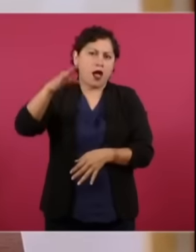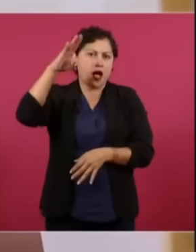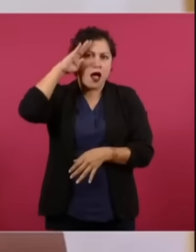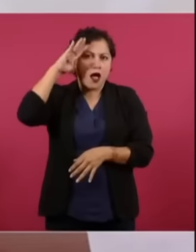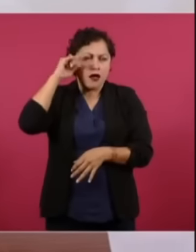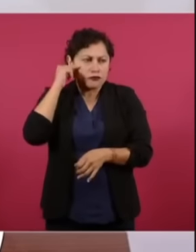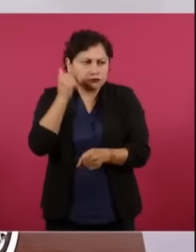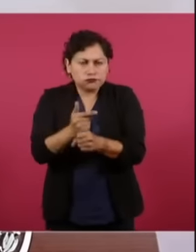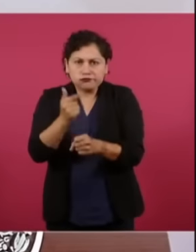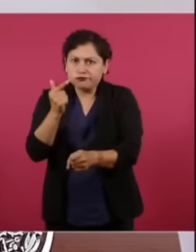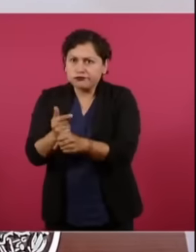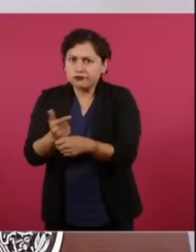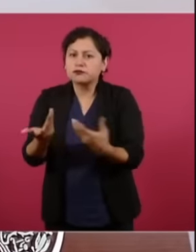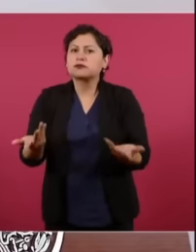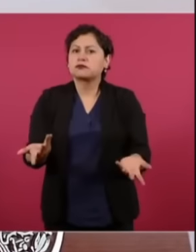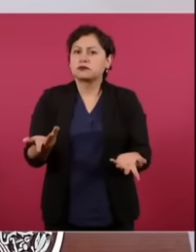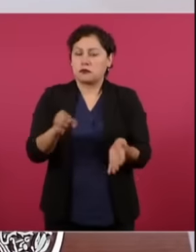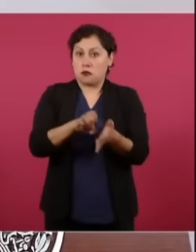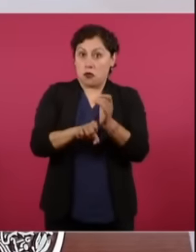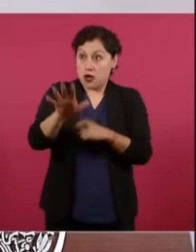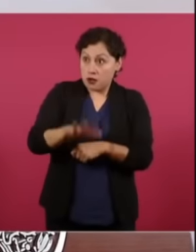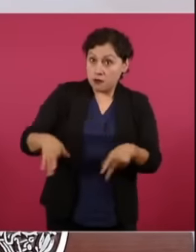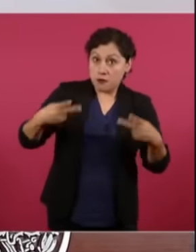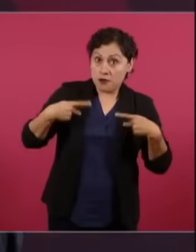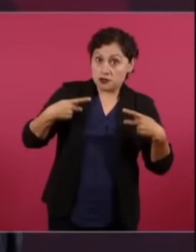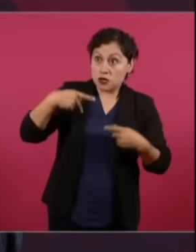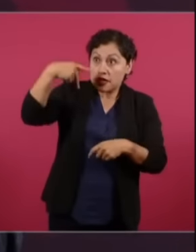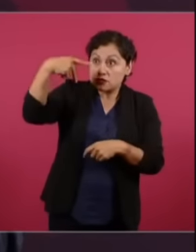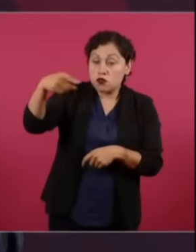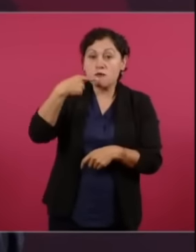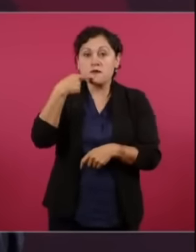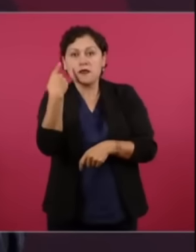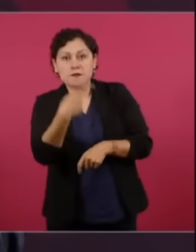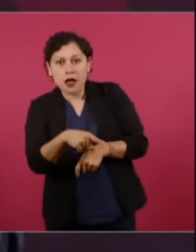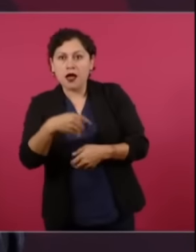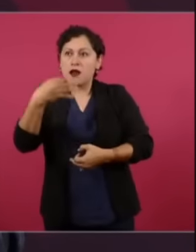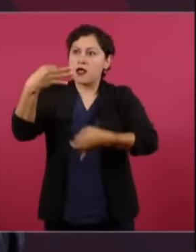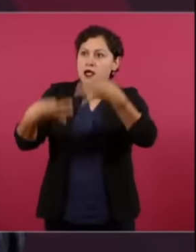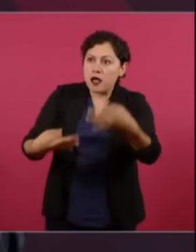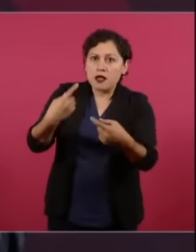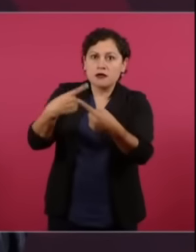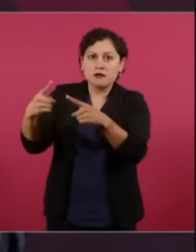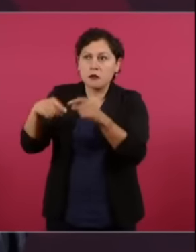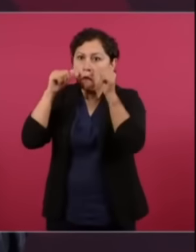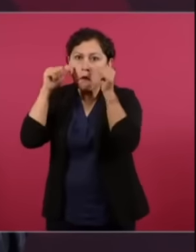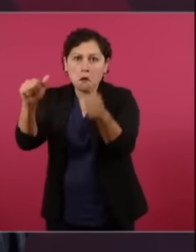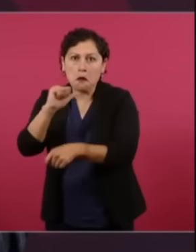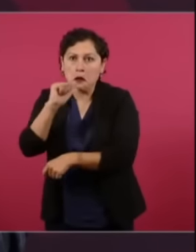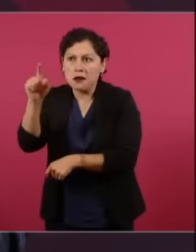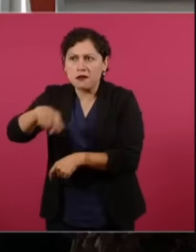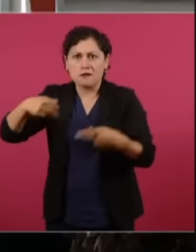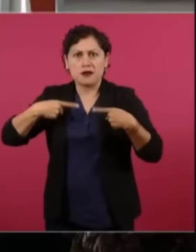a el pueblo que exige justicia.